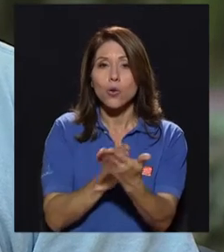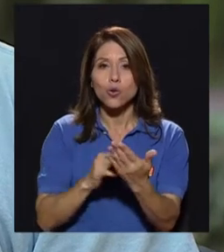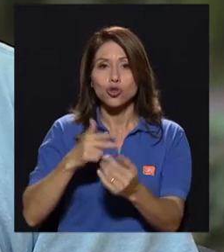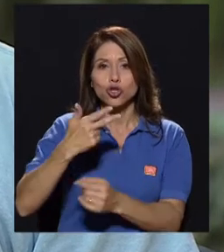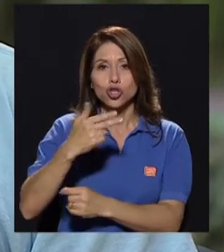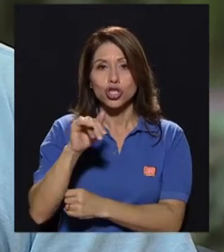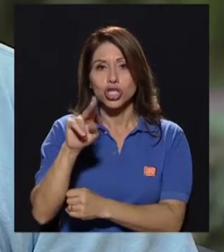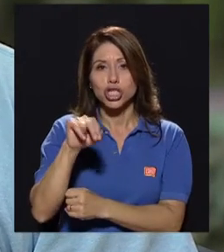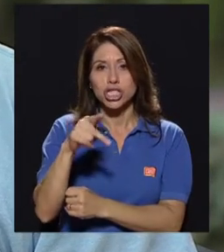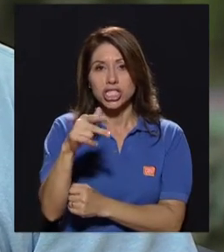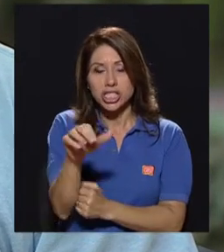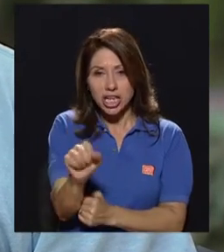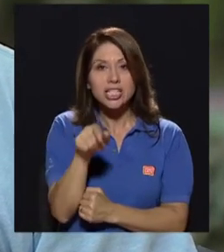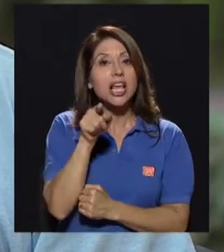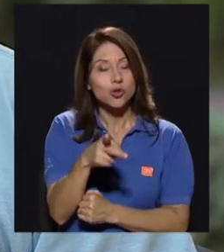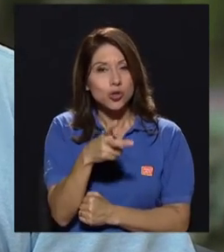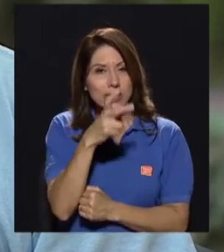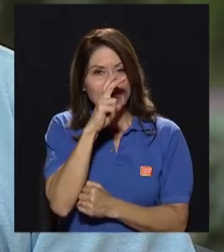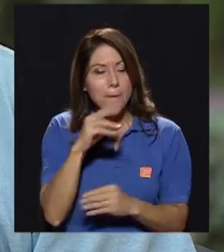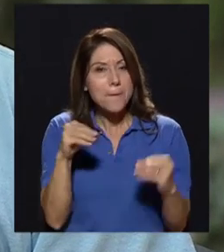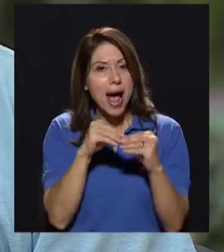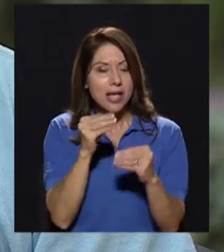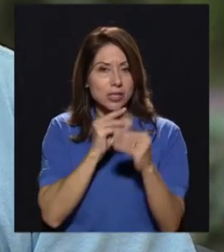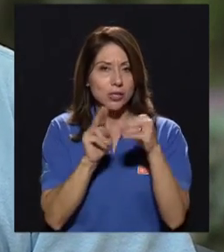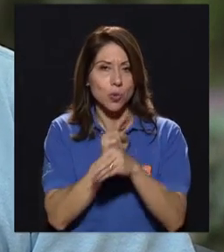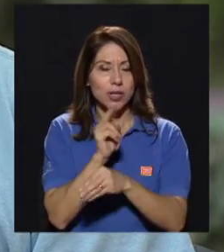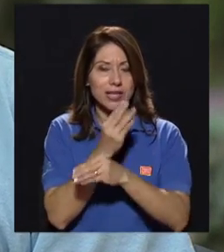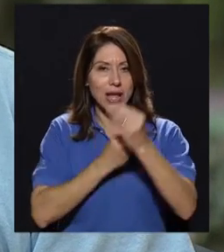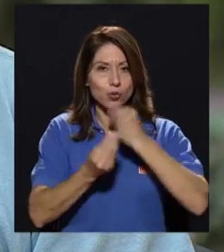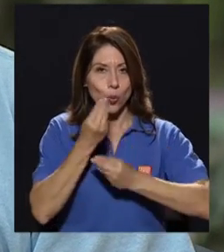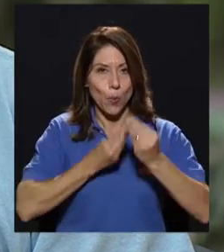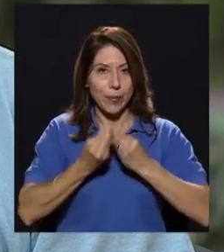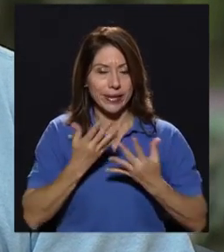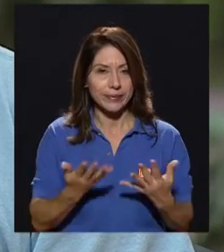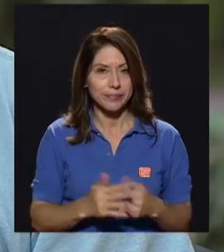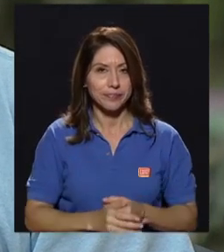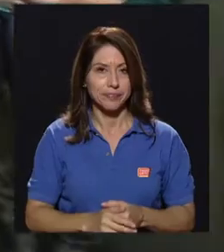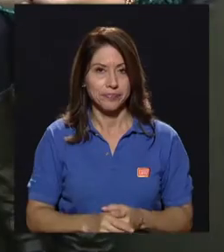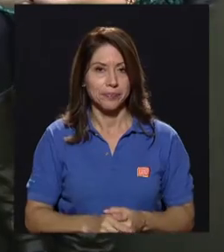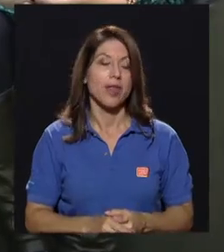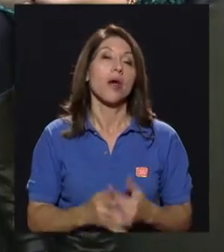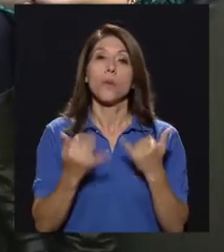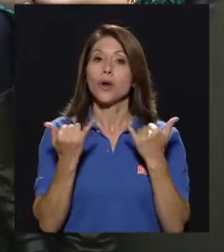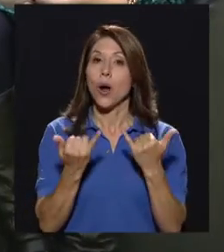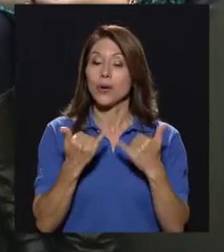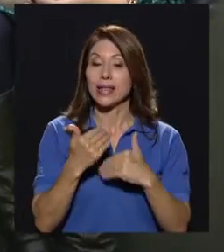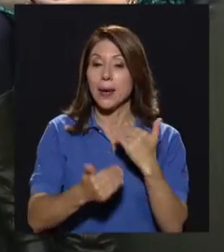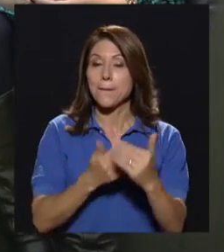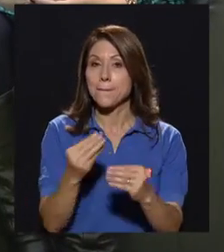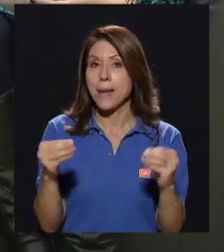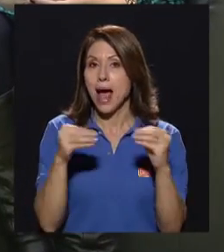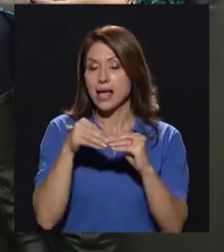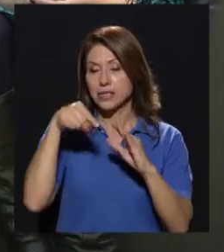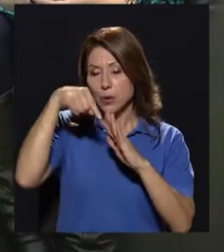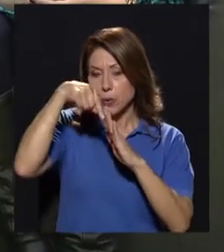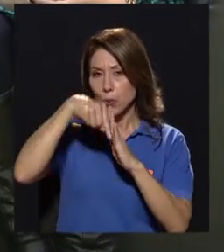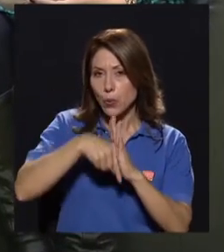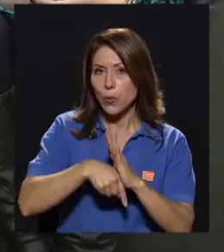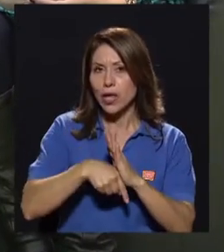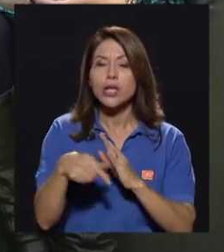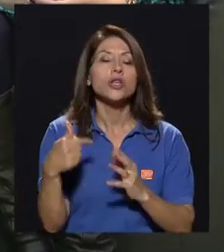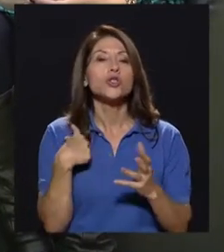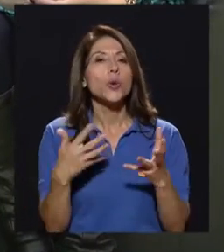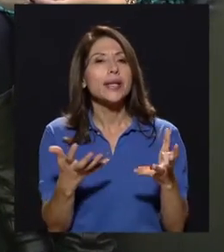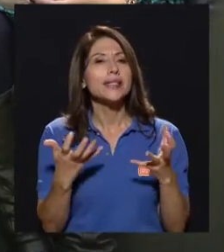son de los grupos más utilizados. Bueno, ahorita que vamos a profundizar más en la preparación,